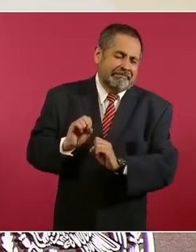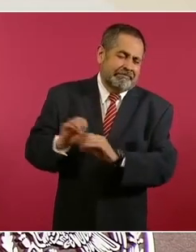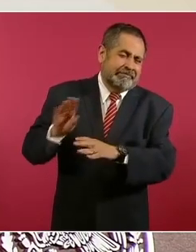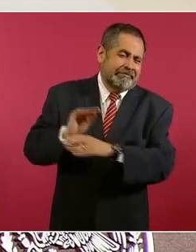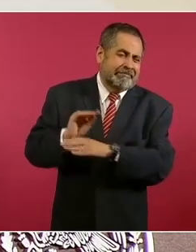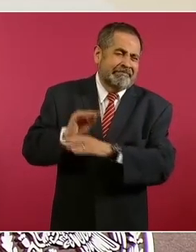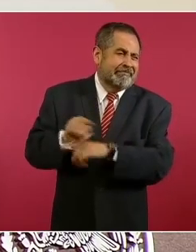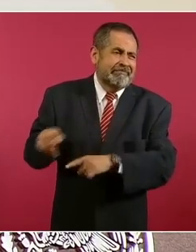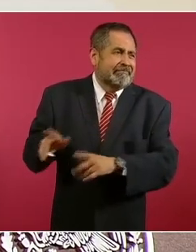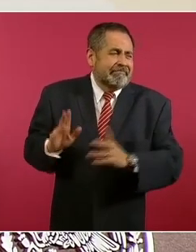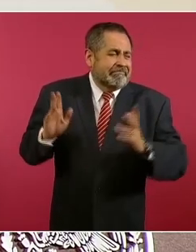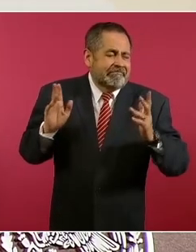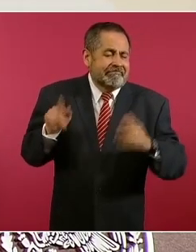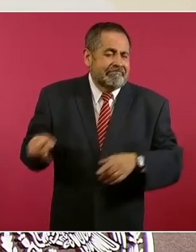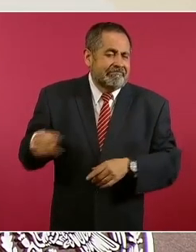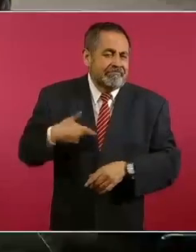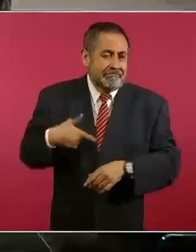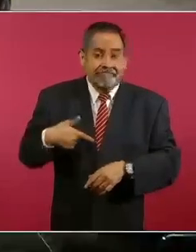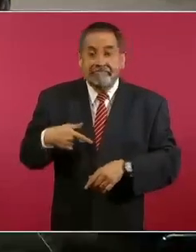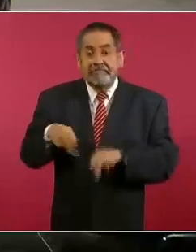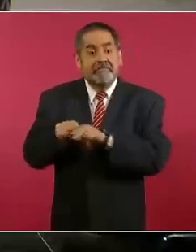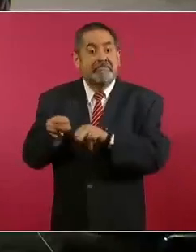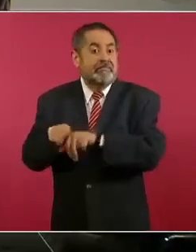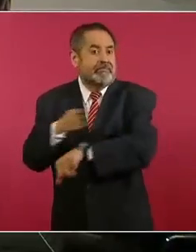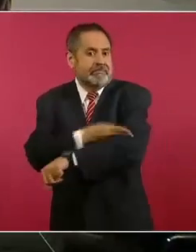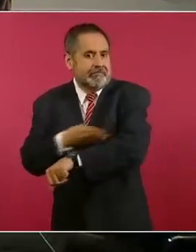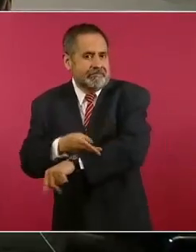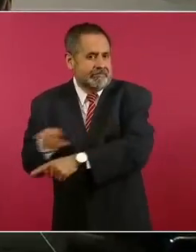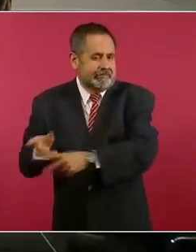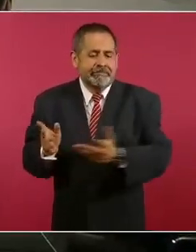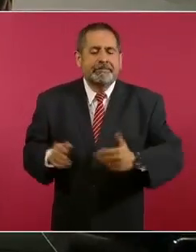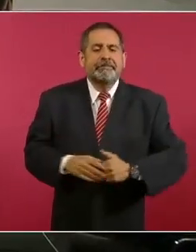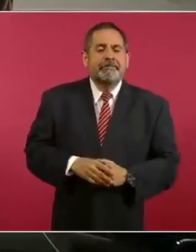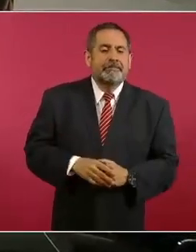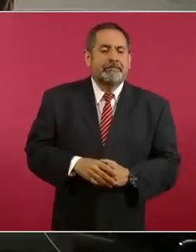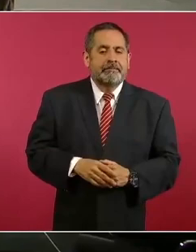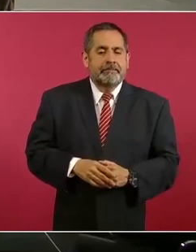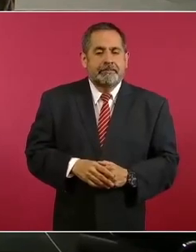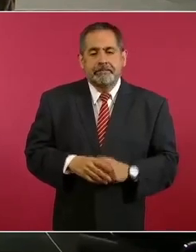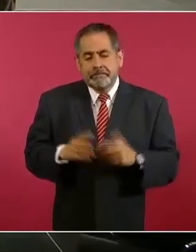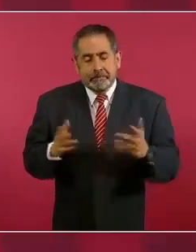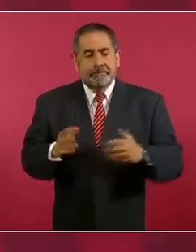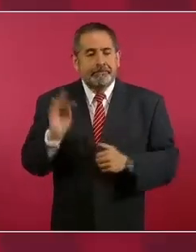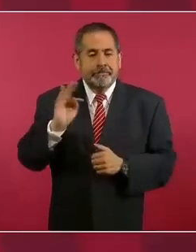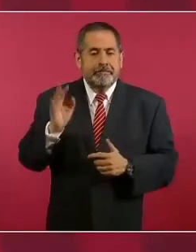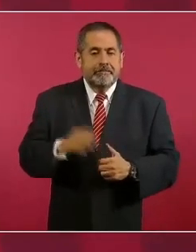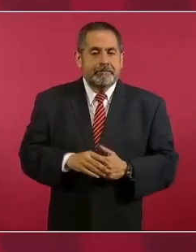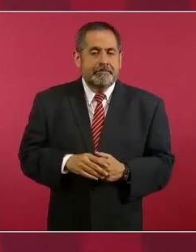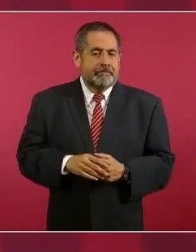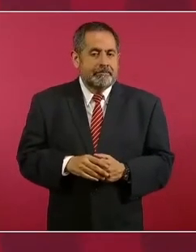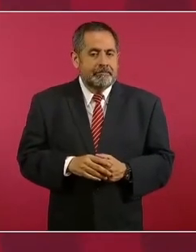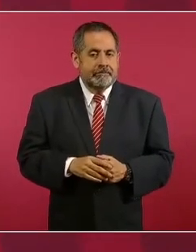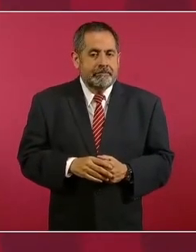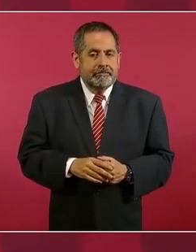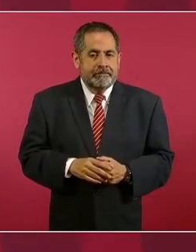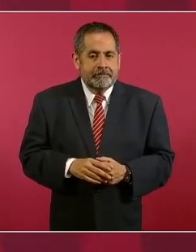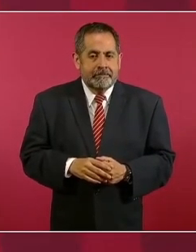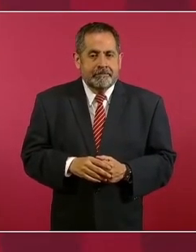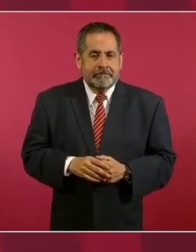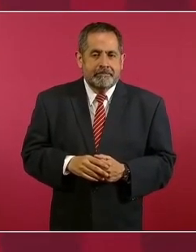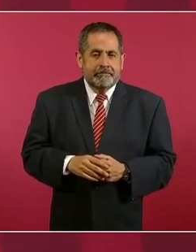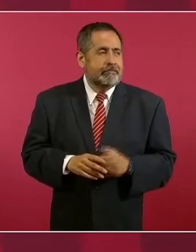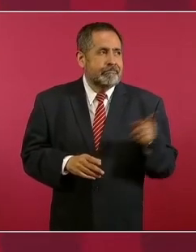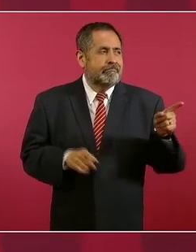casi, casi le dijo, no está